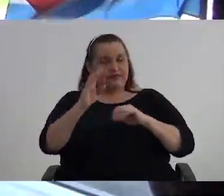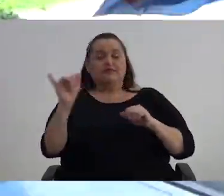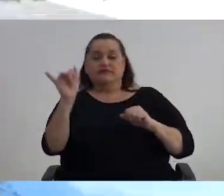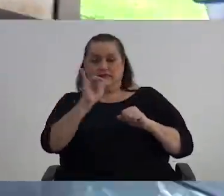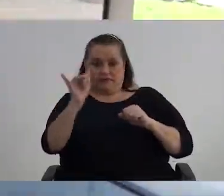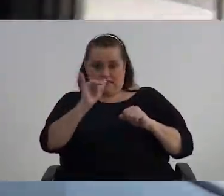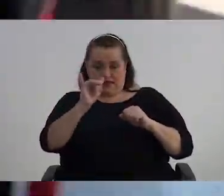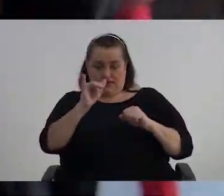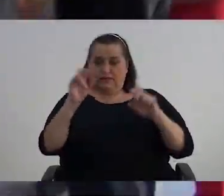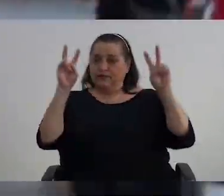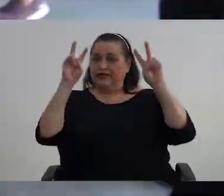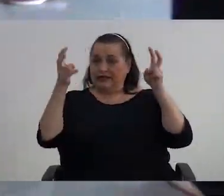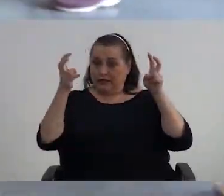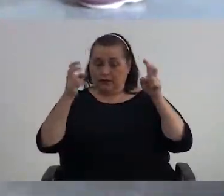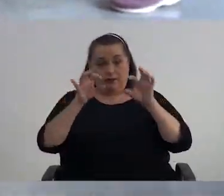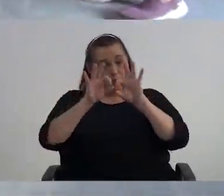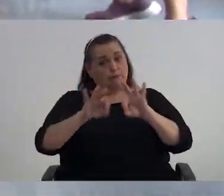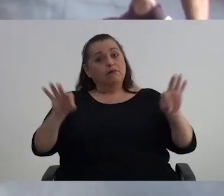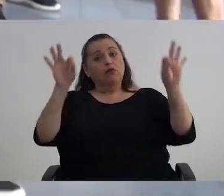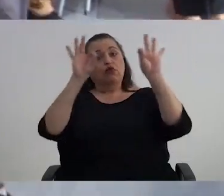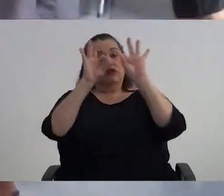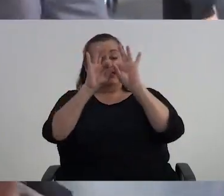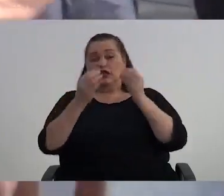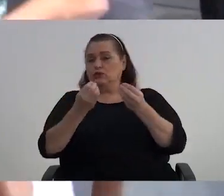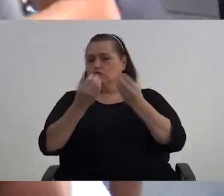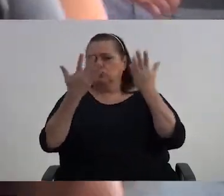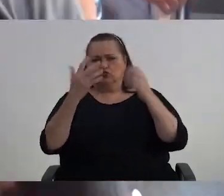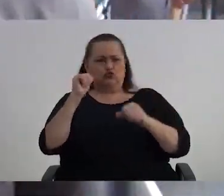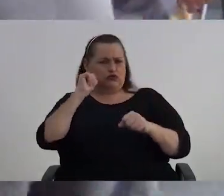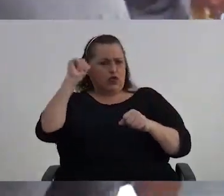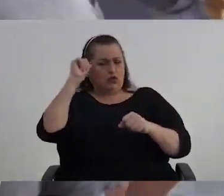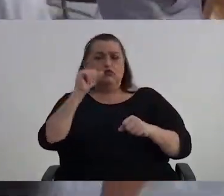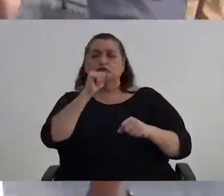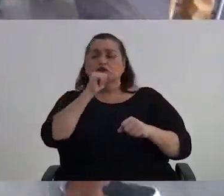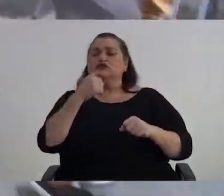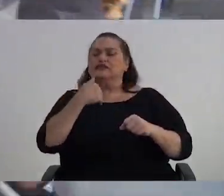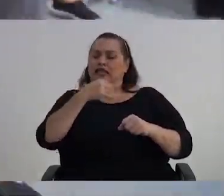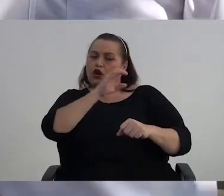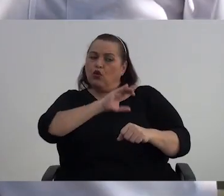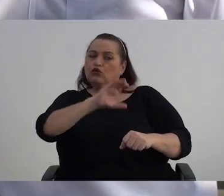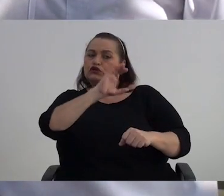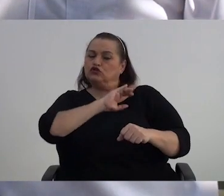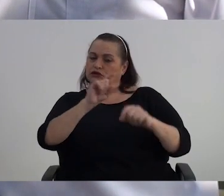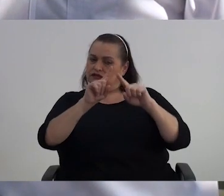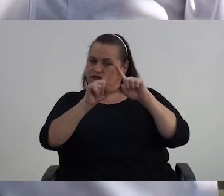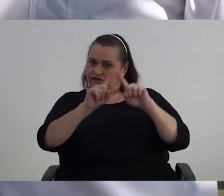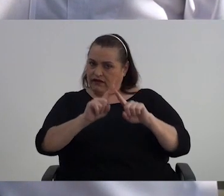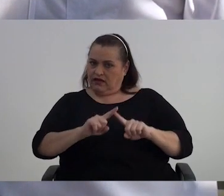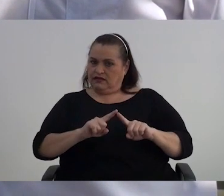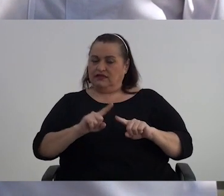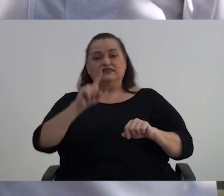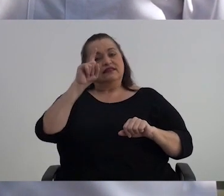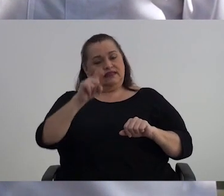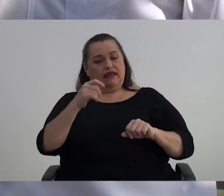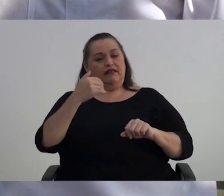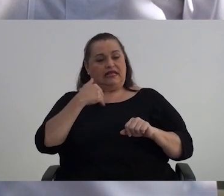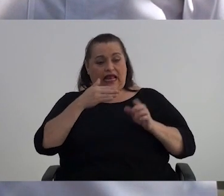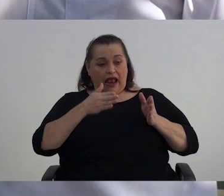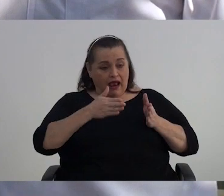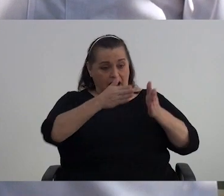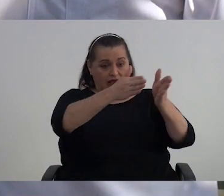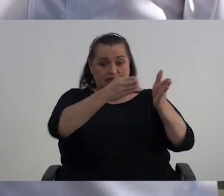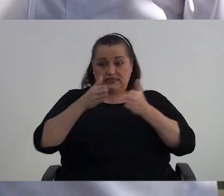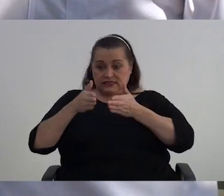es un tema importante. muchos adultos mayores que tienen ciertas condiciones que tienen que tener las aceras para